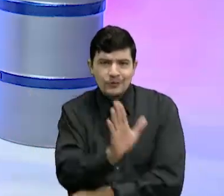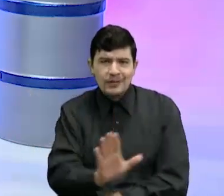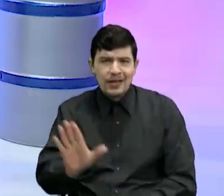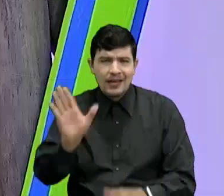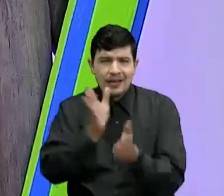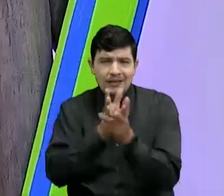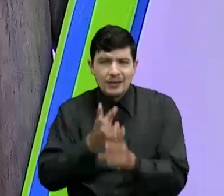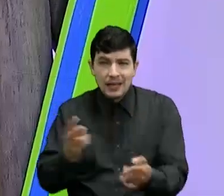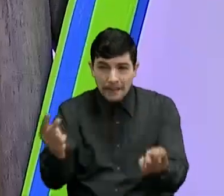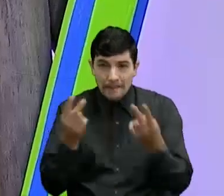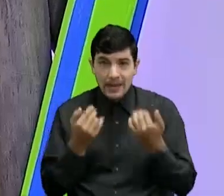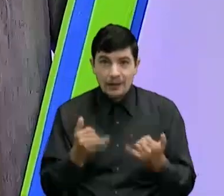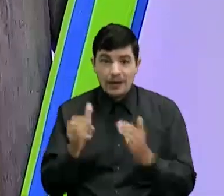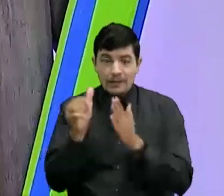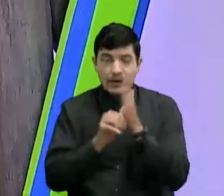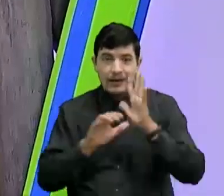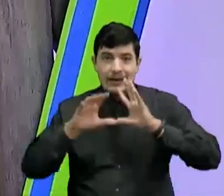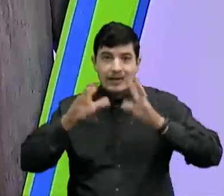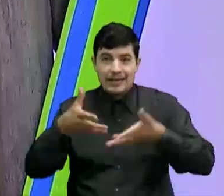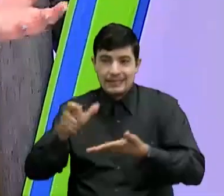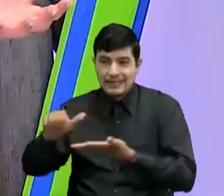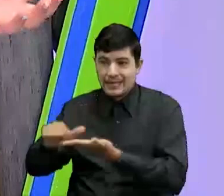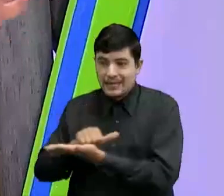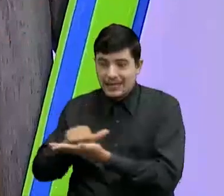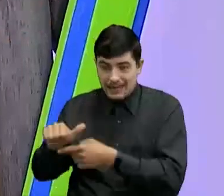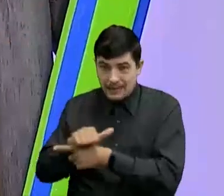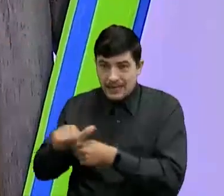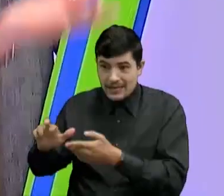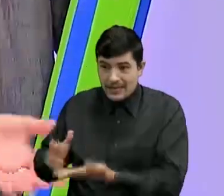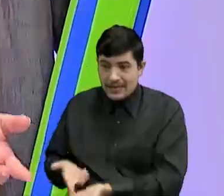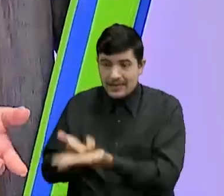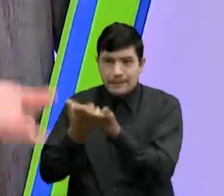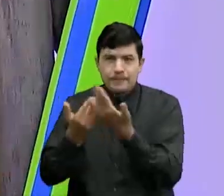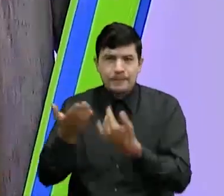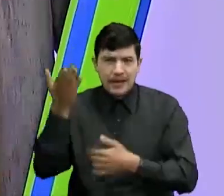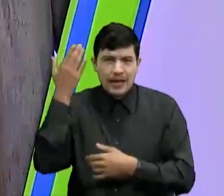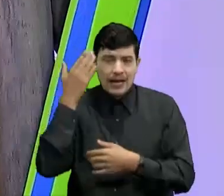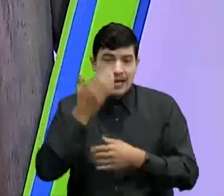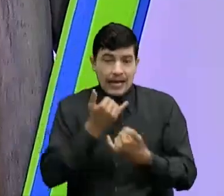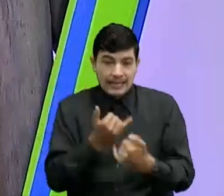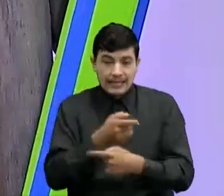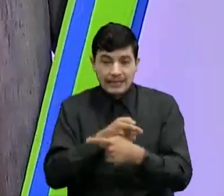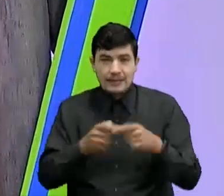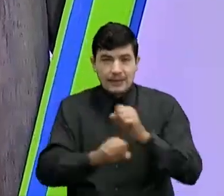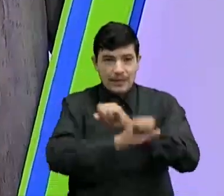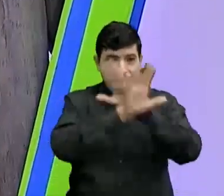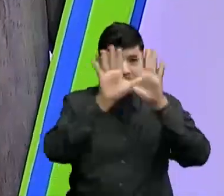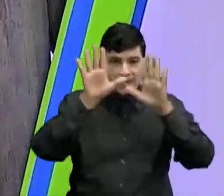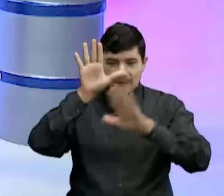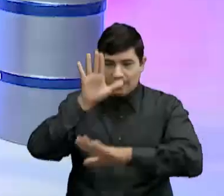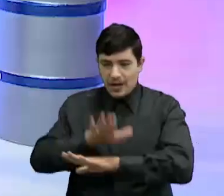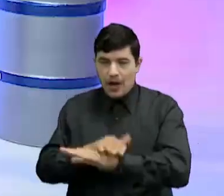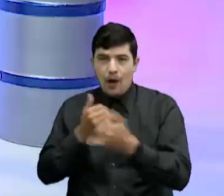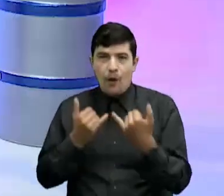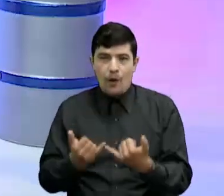conectando Con nuestra clase de refuerzo Durante esta semana estuvimos en la mañana y en la tarde Y hoy cerramos las clases de refuerzo